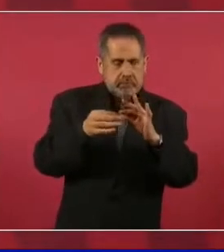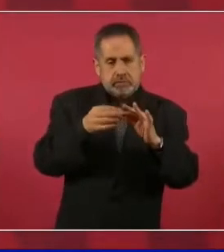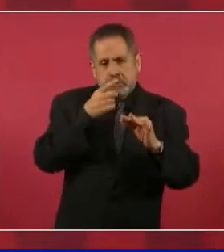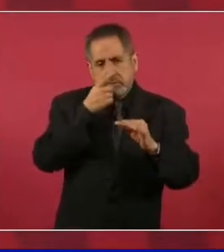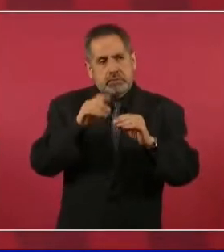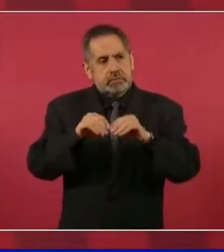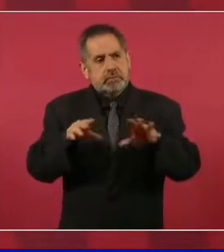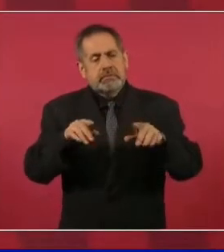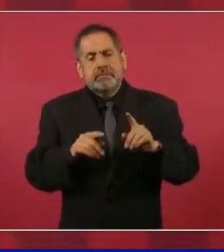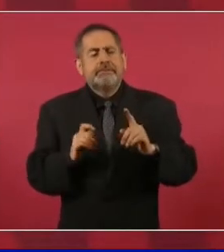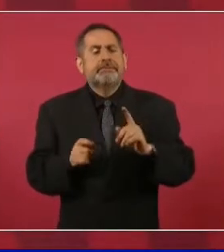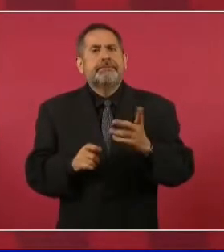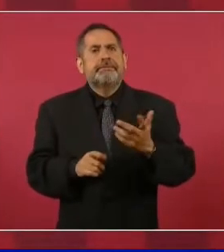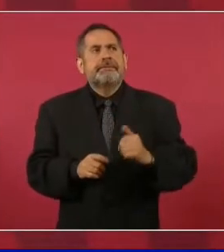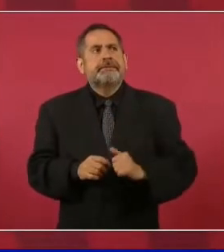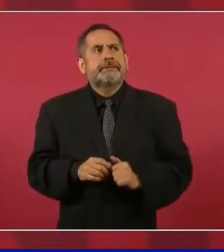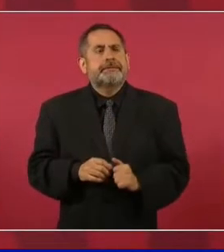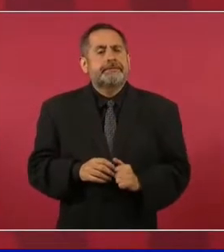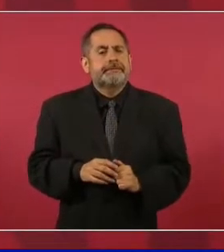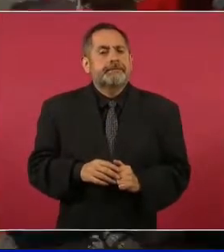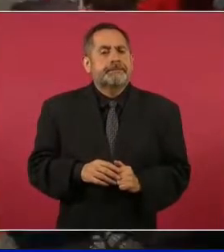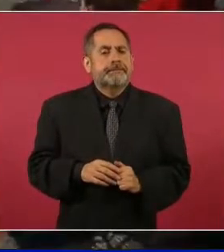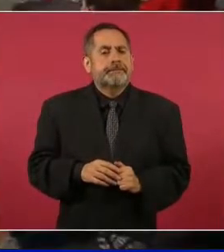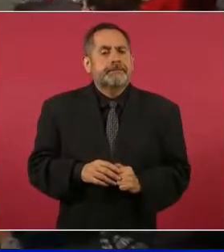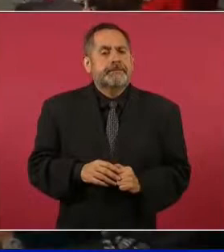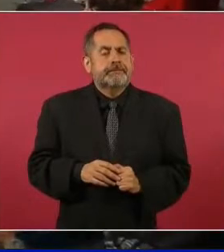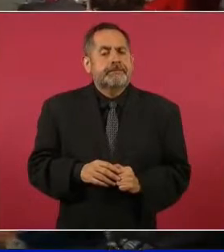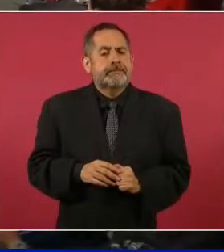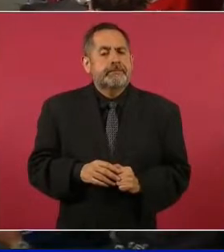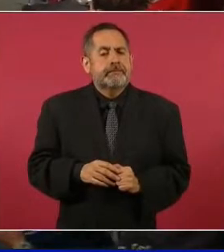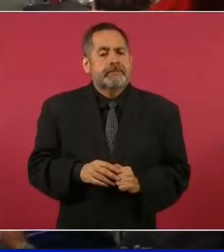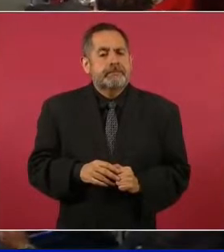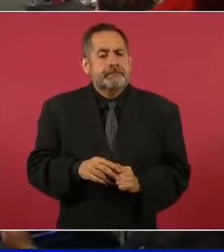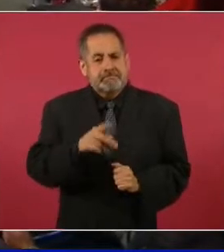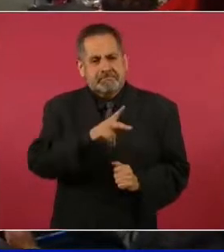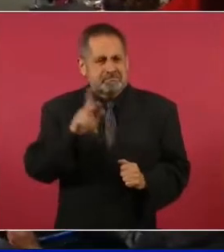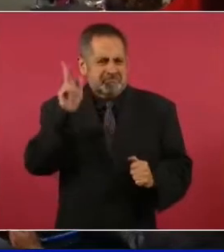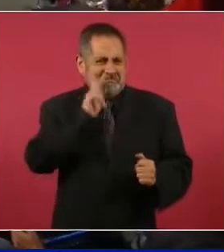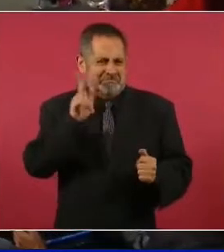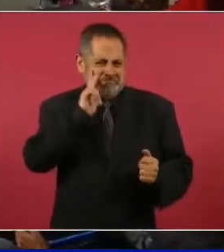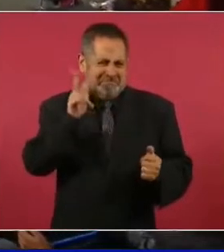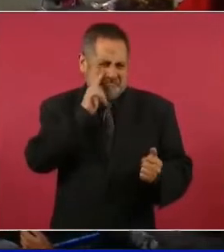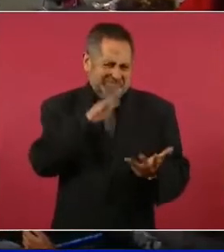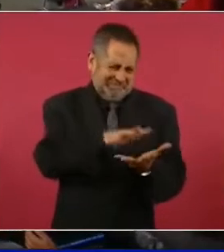toneladas de pruebas,